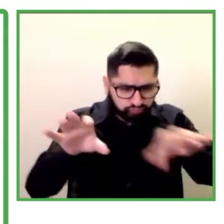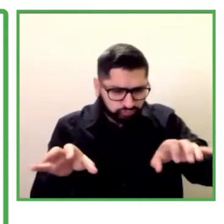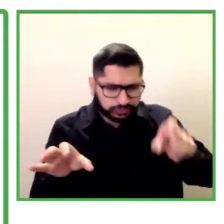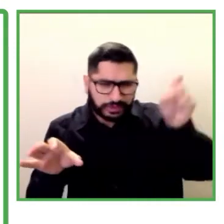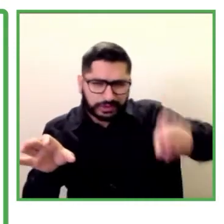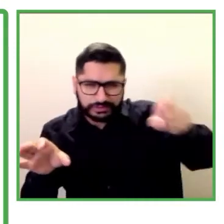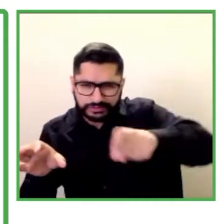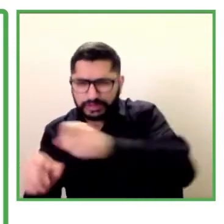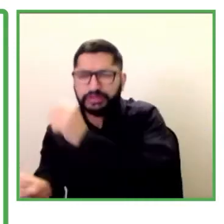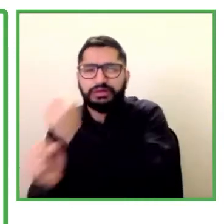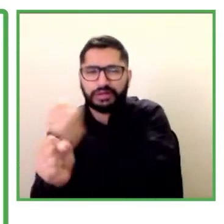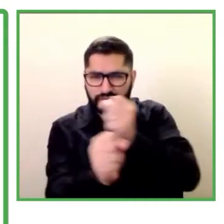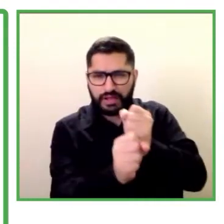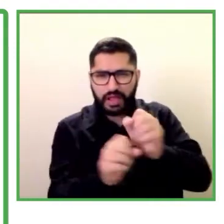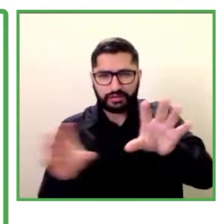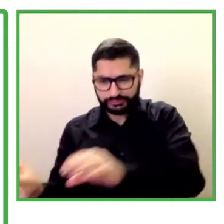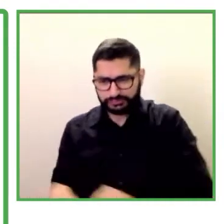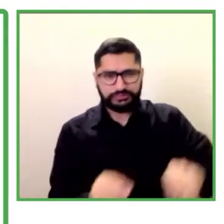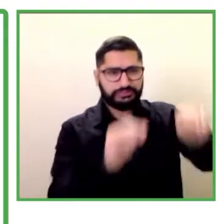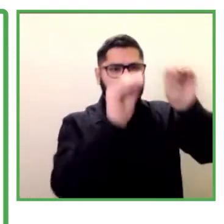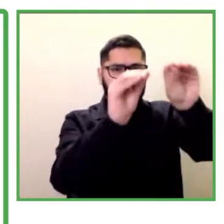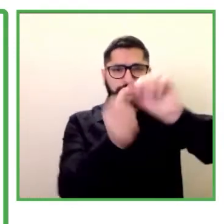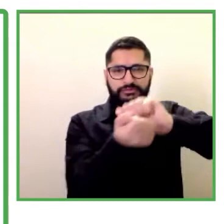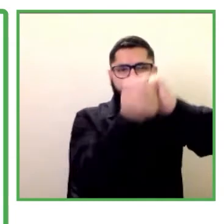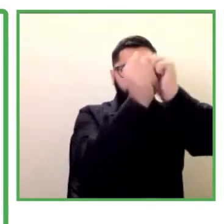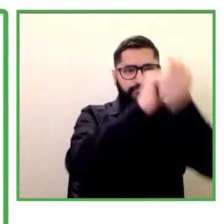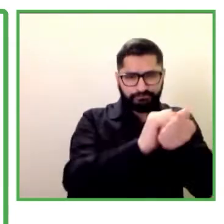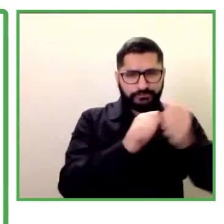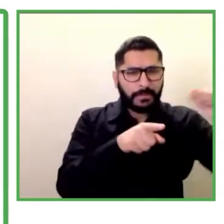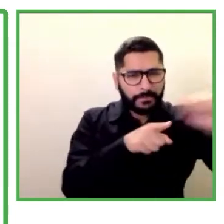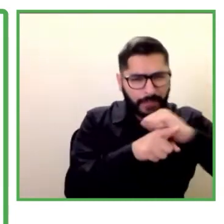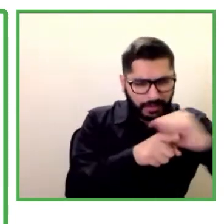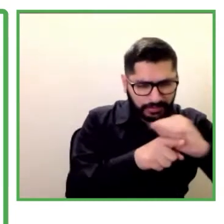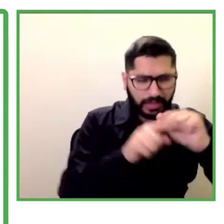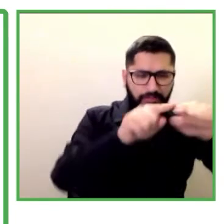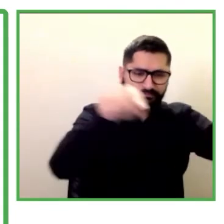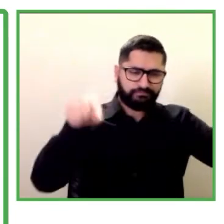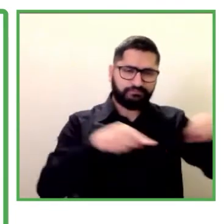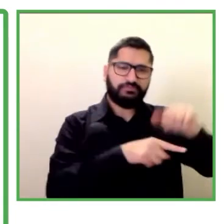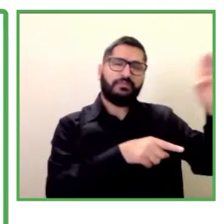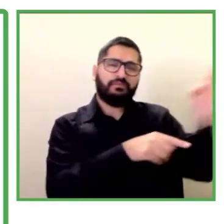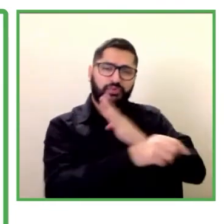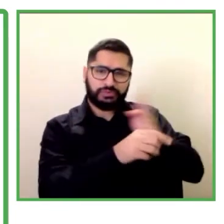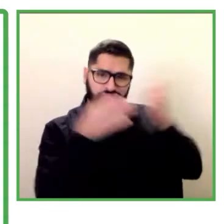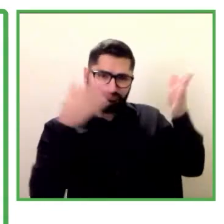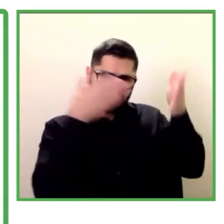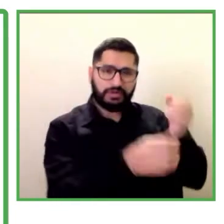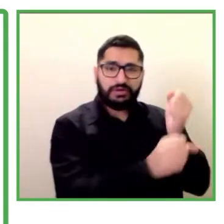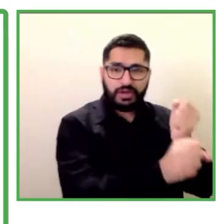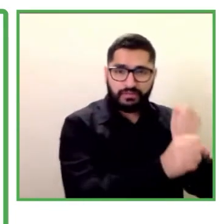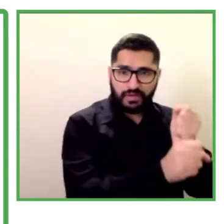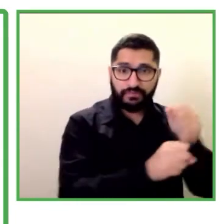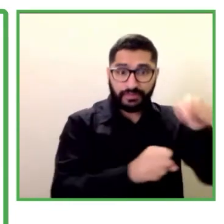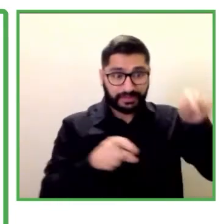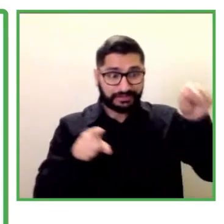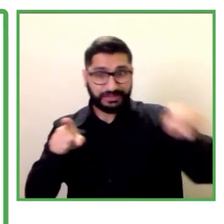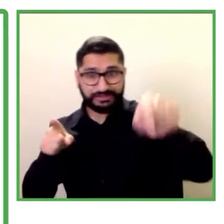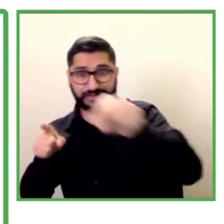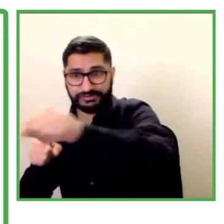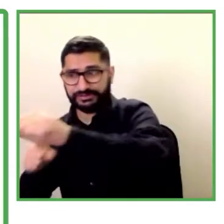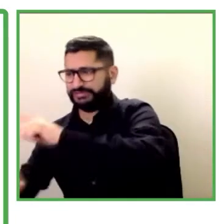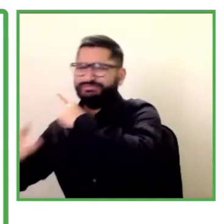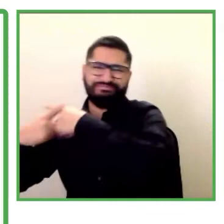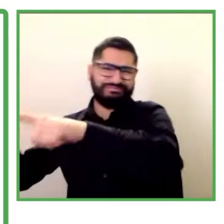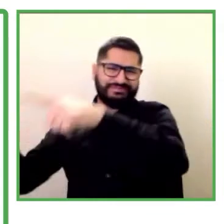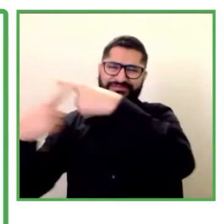empresas que son los espacios laborales que son todos distintos el trabajo en red entre para lograrlo